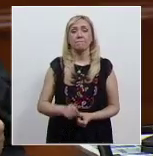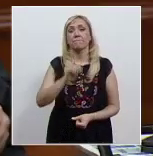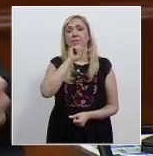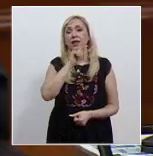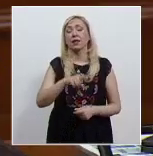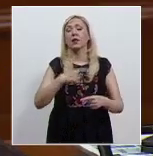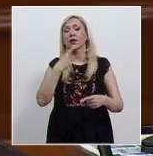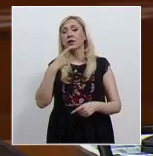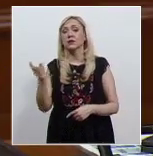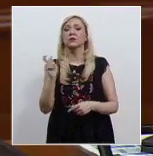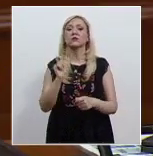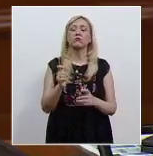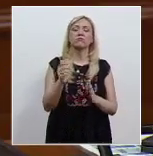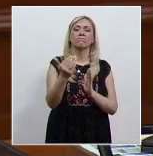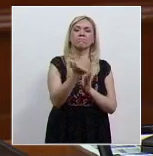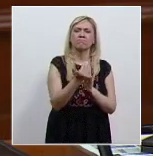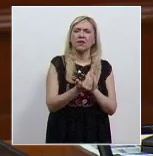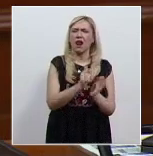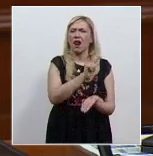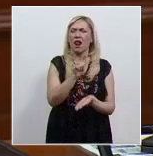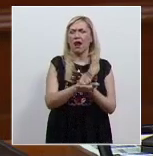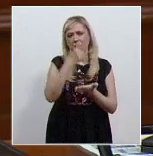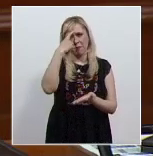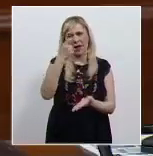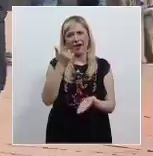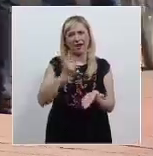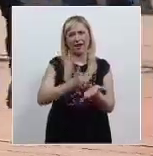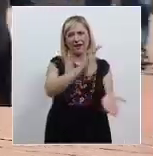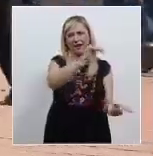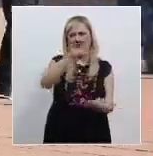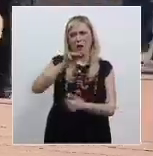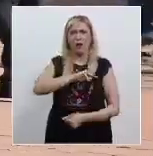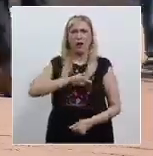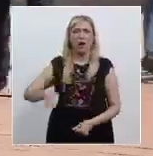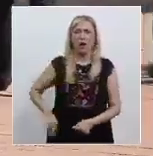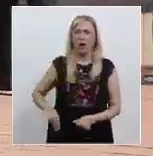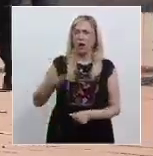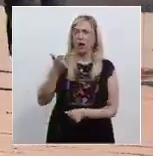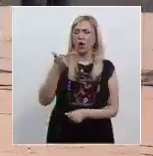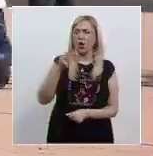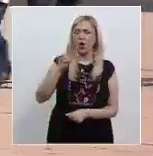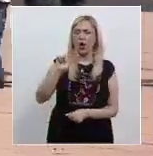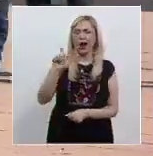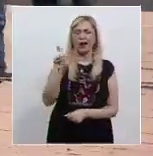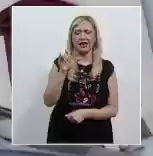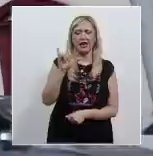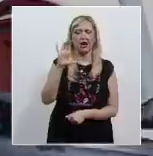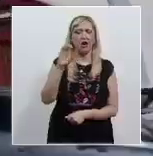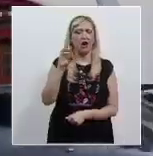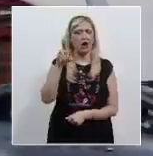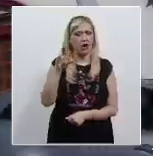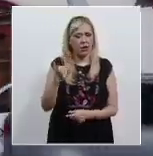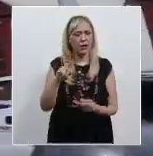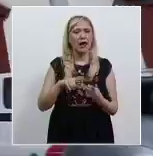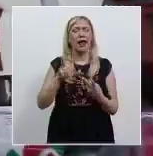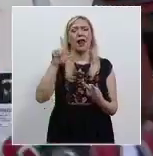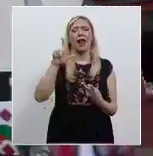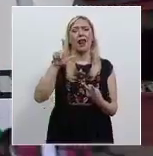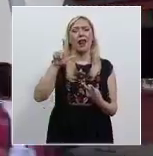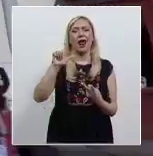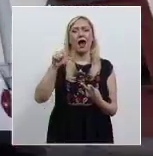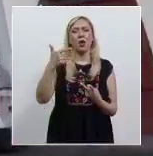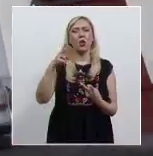Pleno declaró la invalidez de disposiciones de leyes de ingresos de los municipios de Huajicori y San Pedro Lagunillas, ambos de Nayarit, que